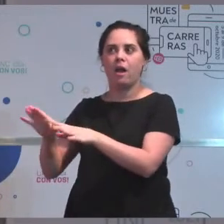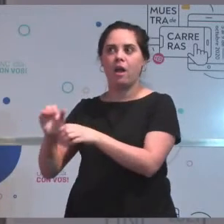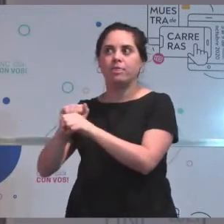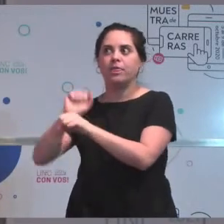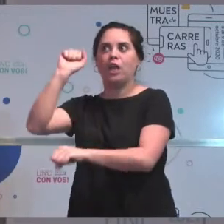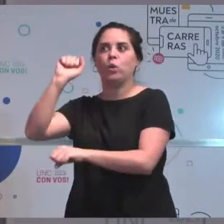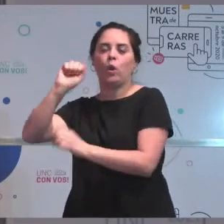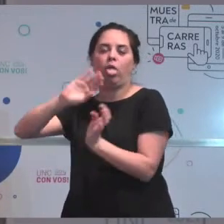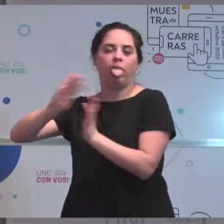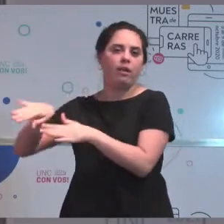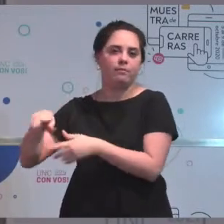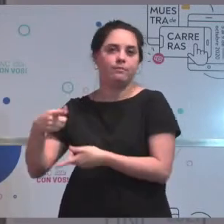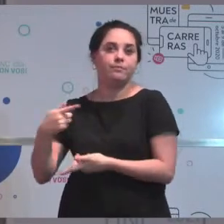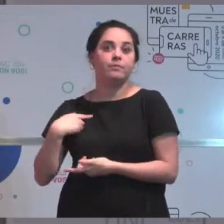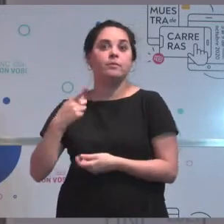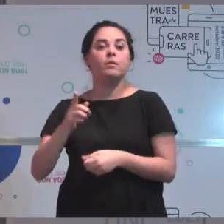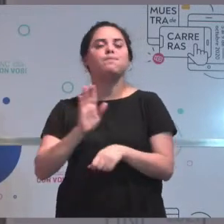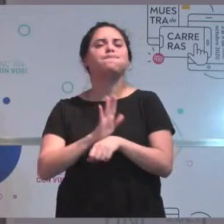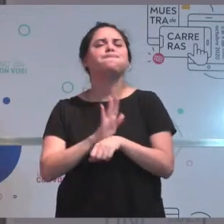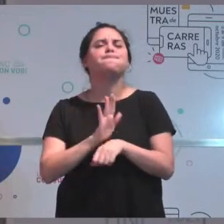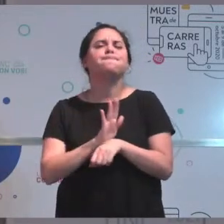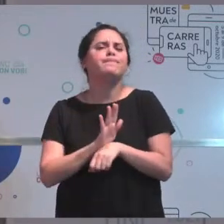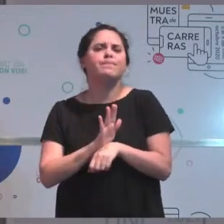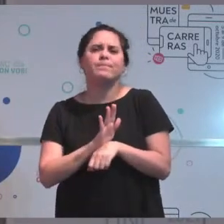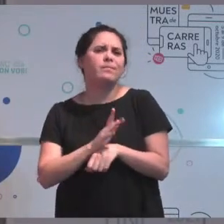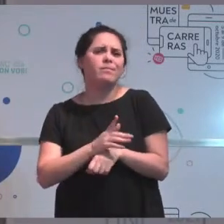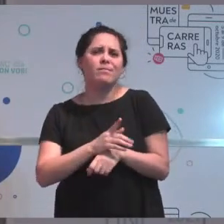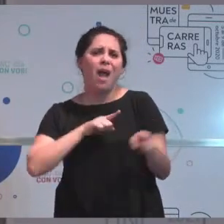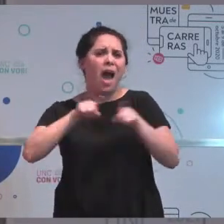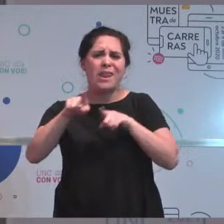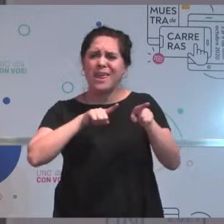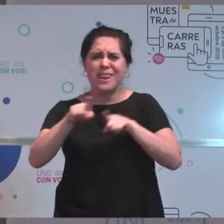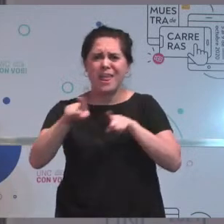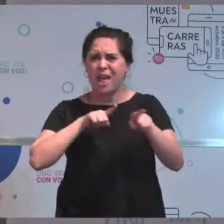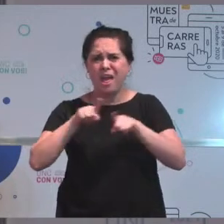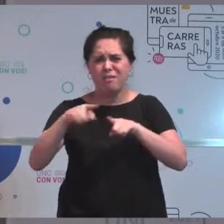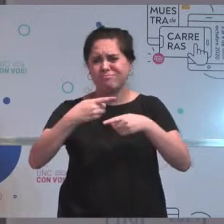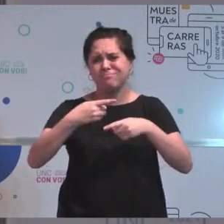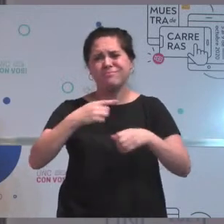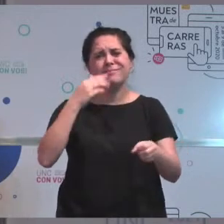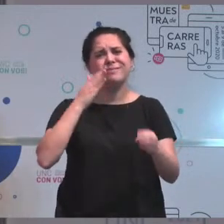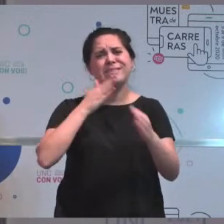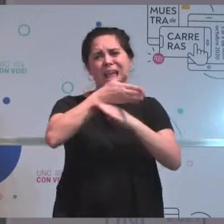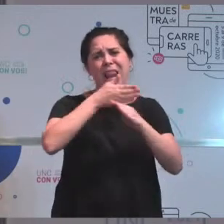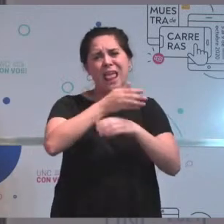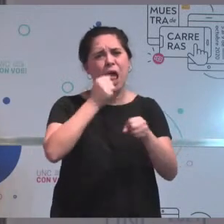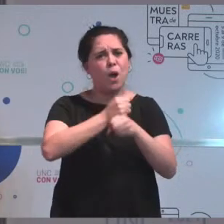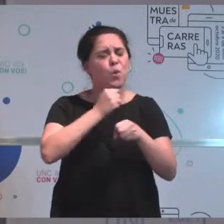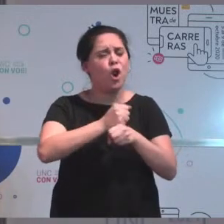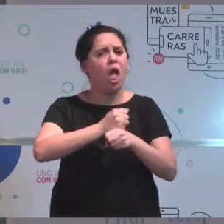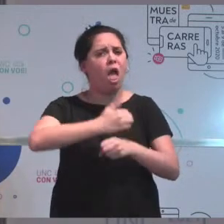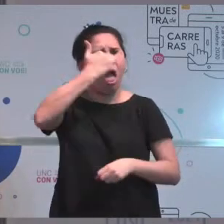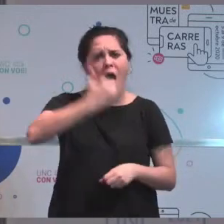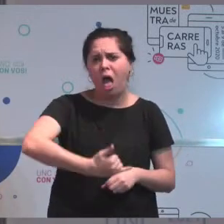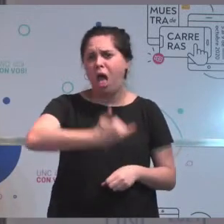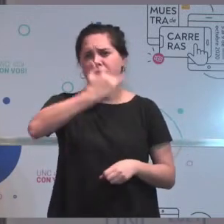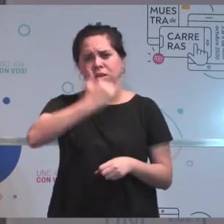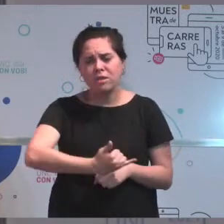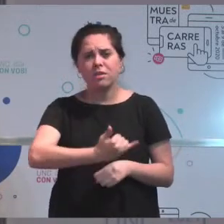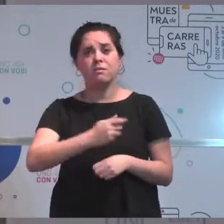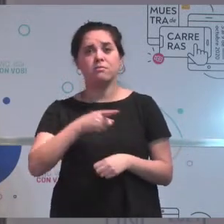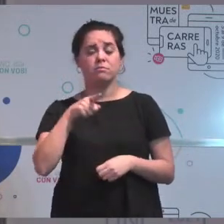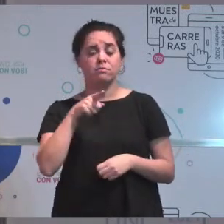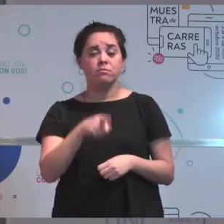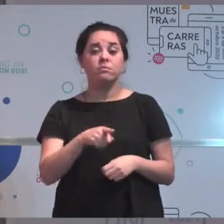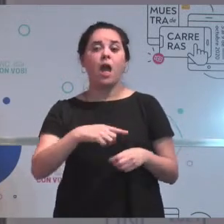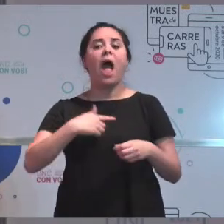trabajar durante. O sea, tiene tanta salida laboral, se requiere tanto, sobre todo en topografía y en la agrimensura